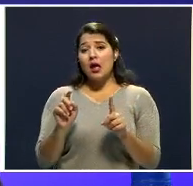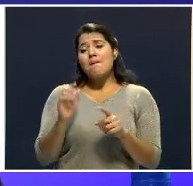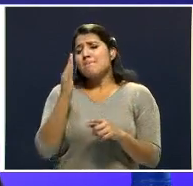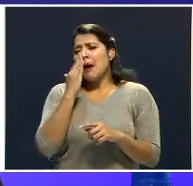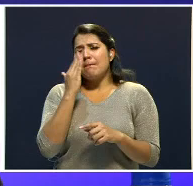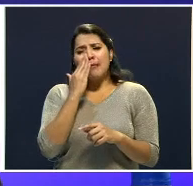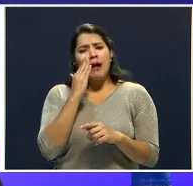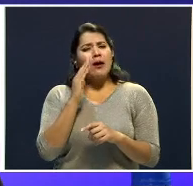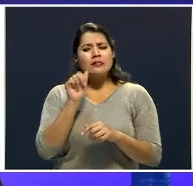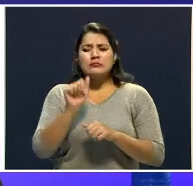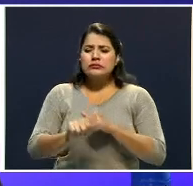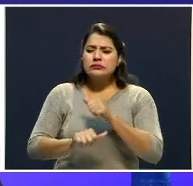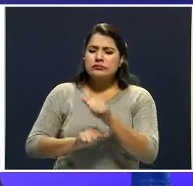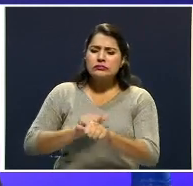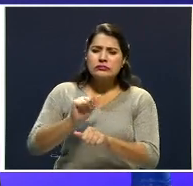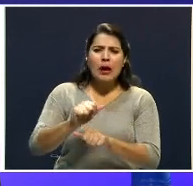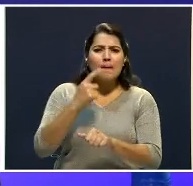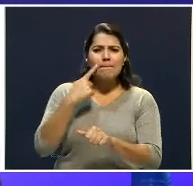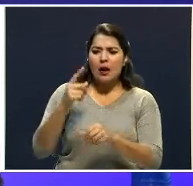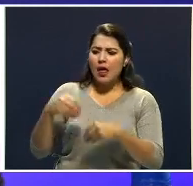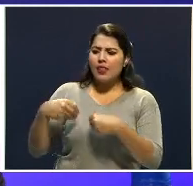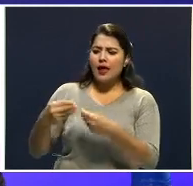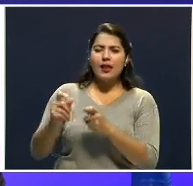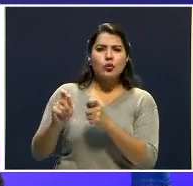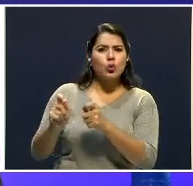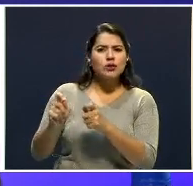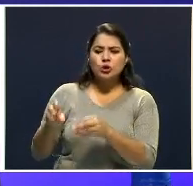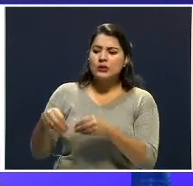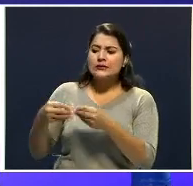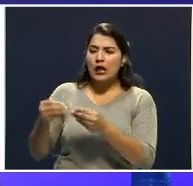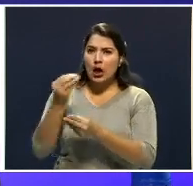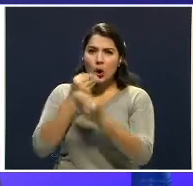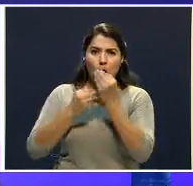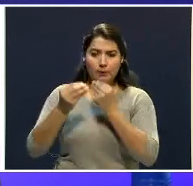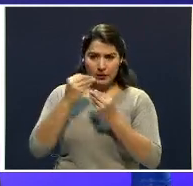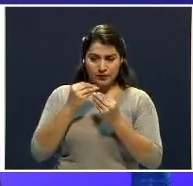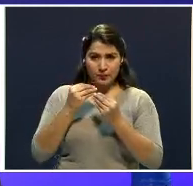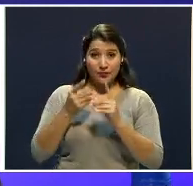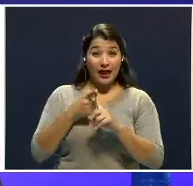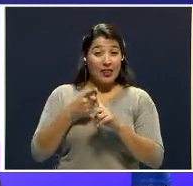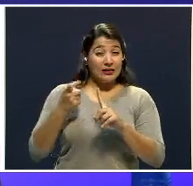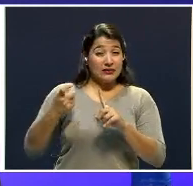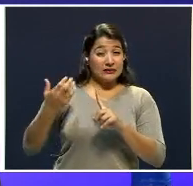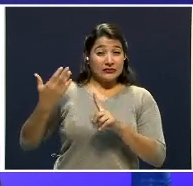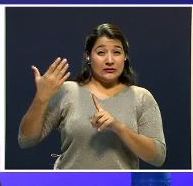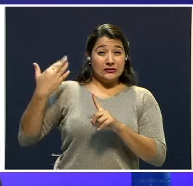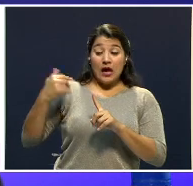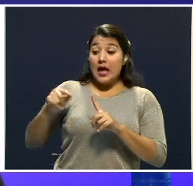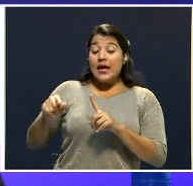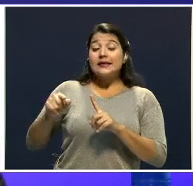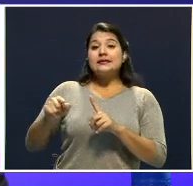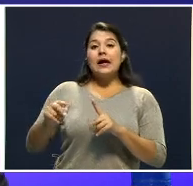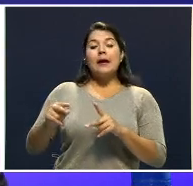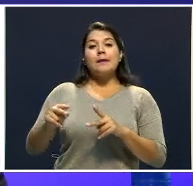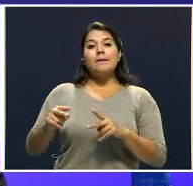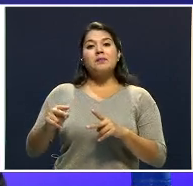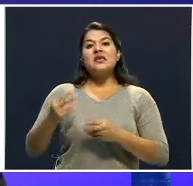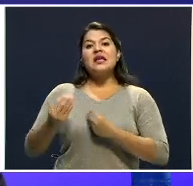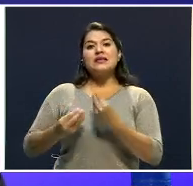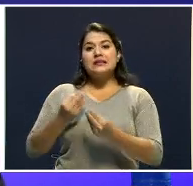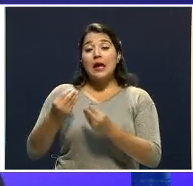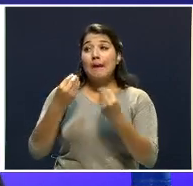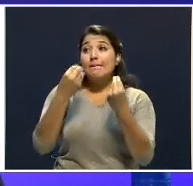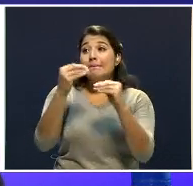madre le da, por lo menos le da educación y le da los alimentos que puede percibir. Desde aquella época ella sobrevivía vendiendo